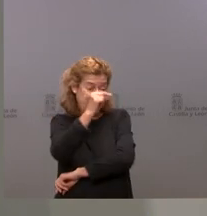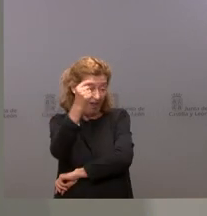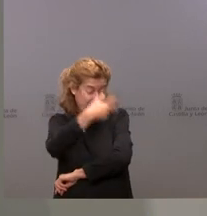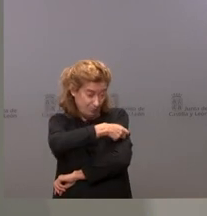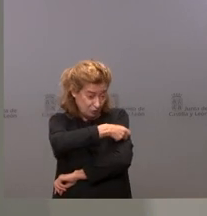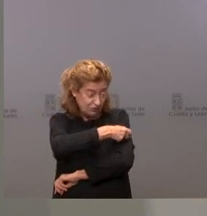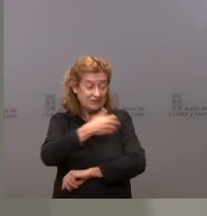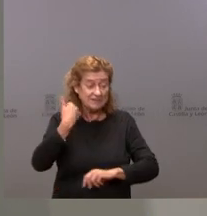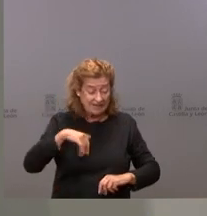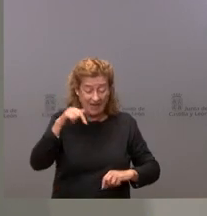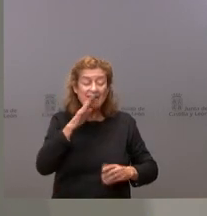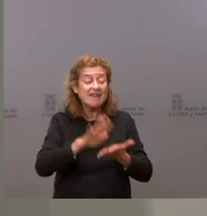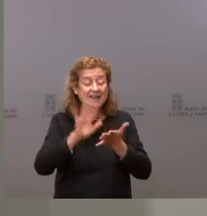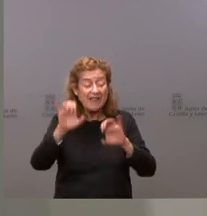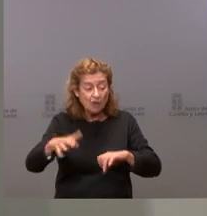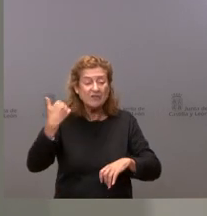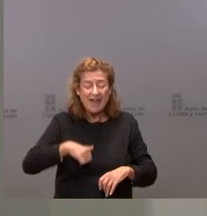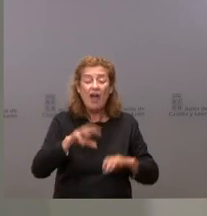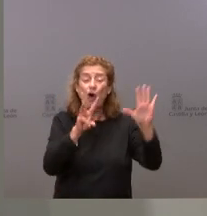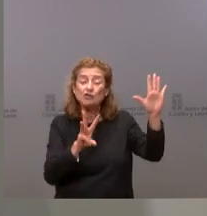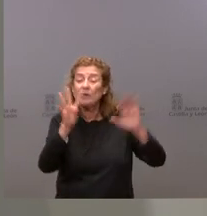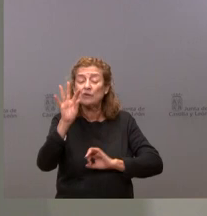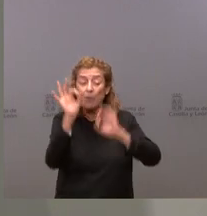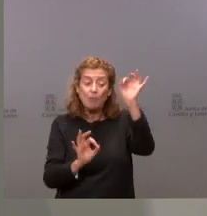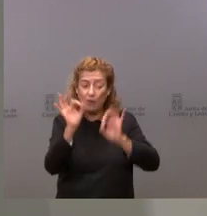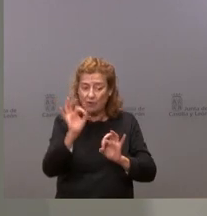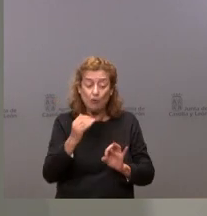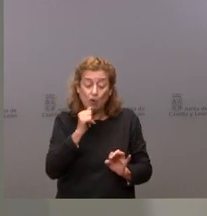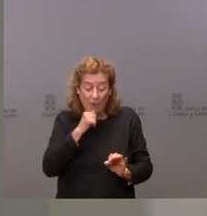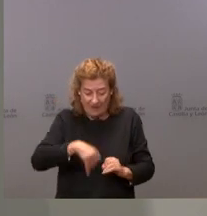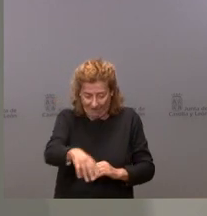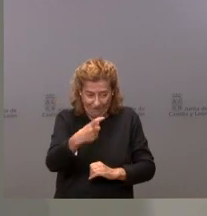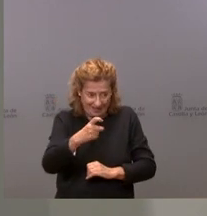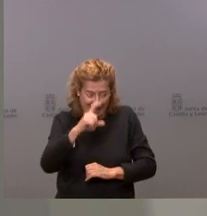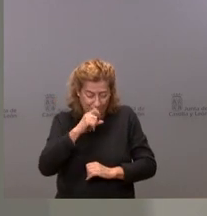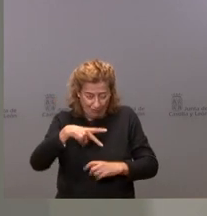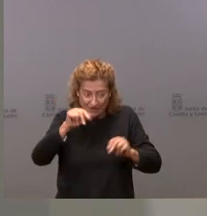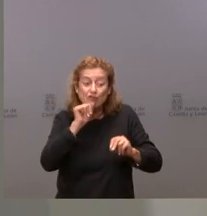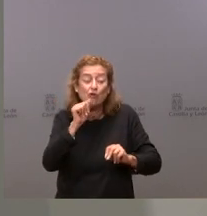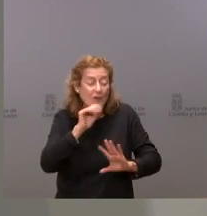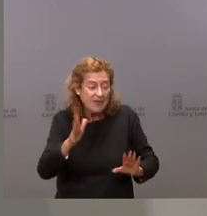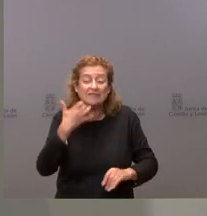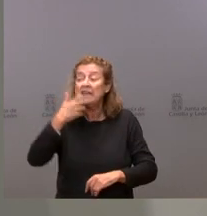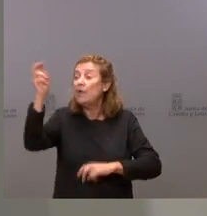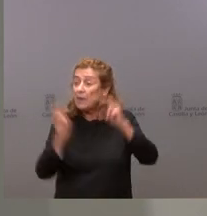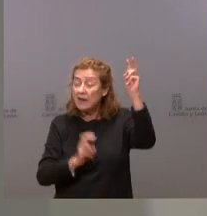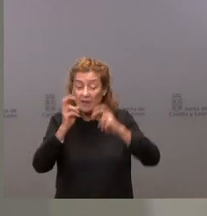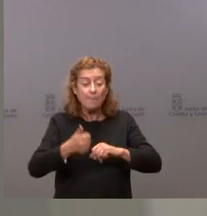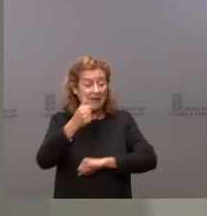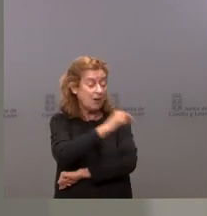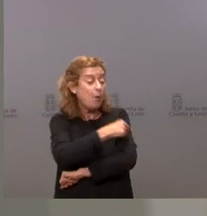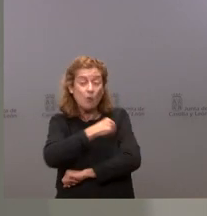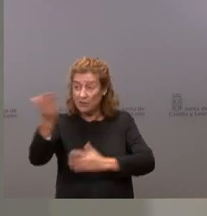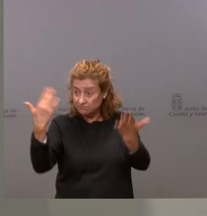referencia. En Castilla y León estamos ya en el 84% y no acabó el año. Y, por tanto, si llegaran más vacunas, más vacunas